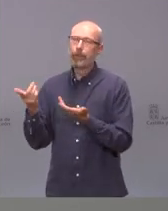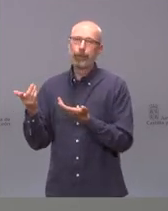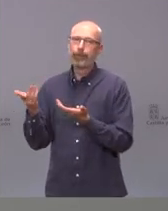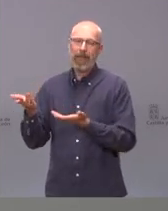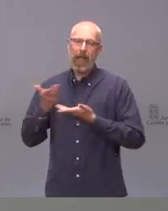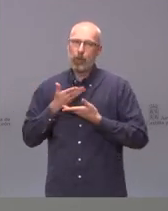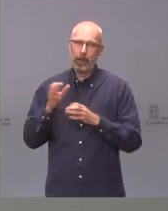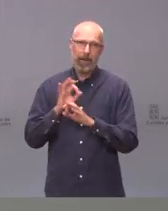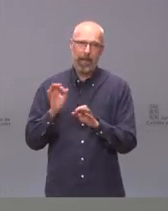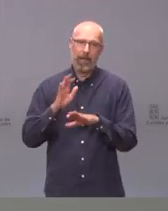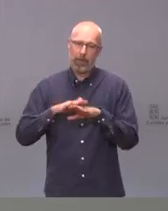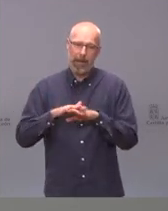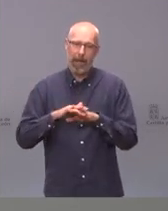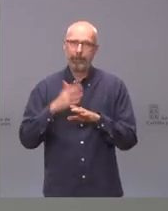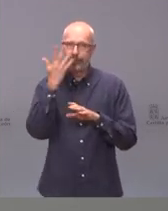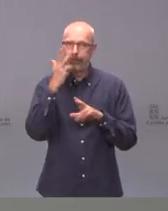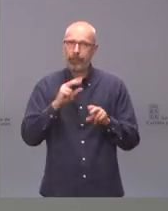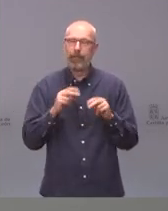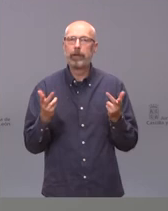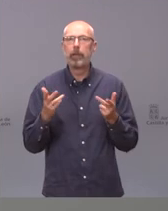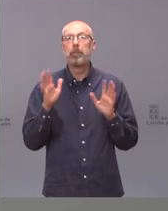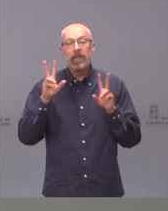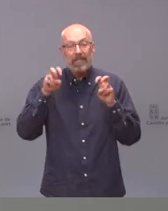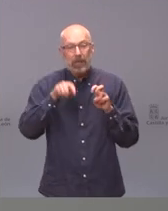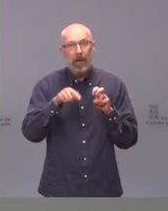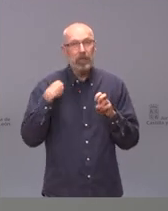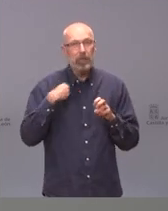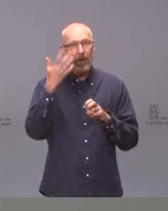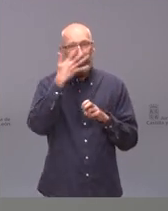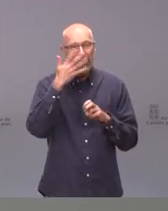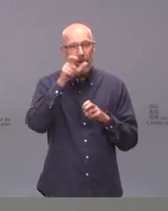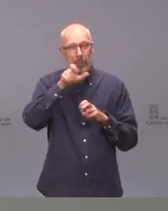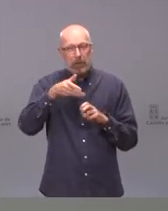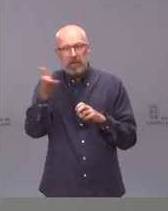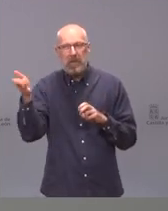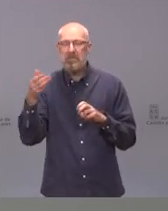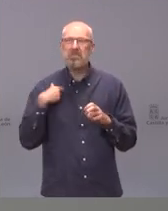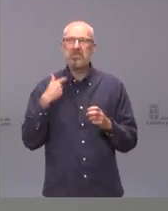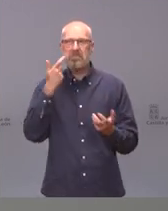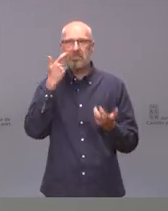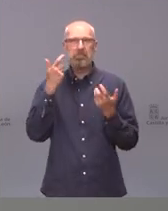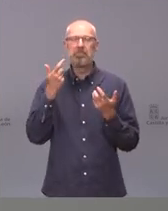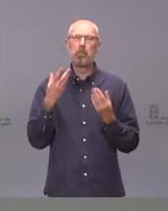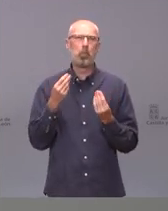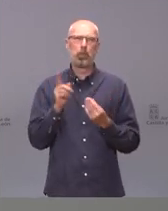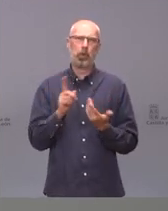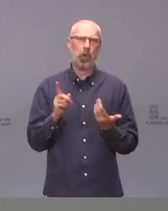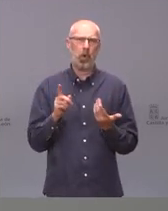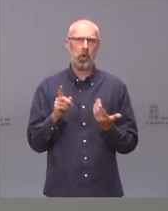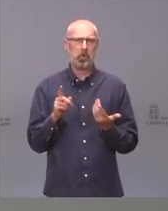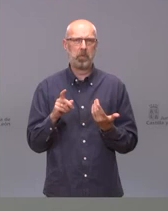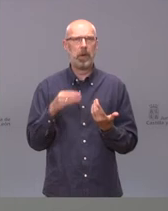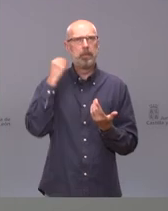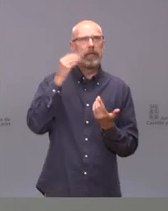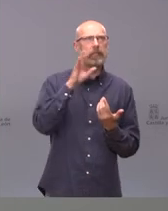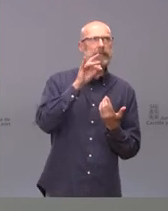el recelo yo no lo hemos notado tanto como era previsible. Y yo creo que porque en